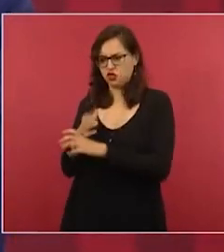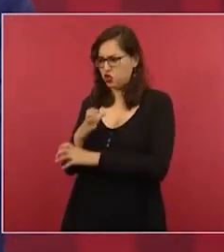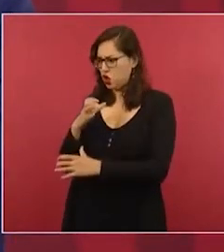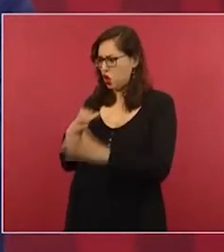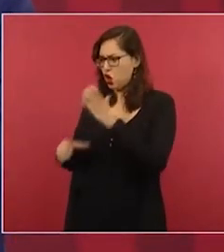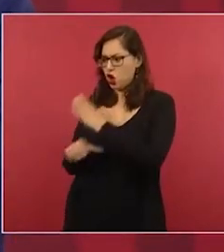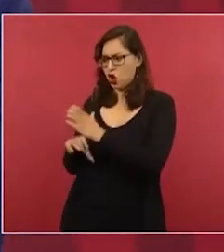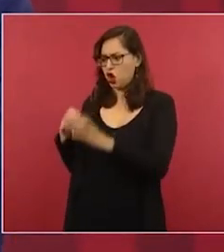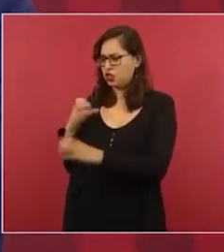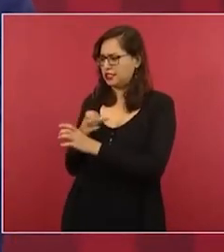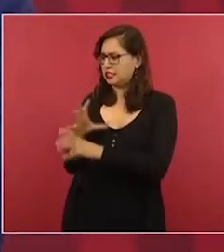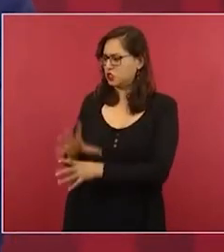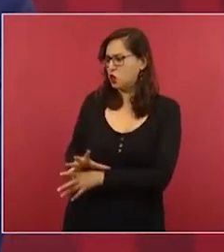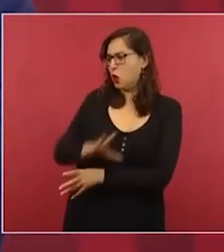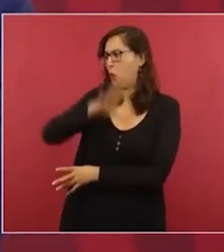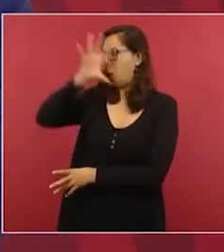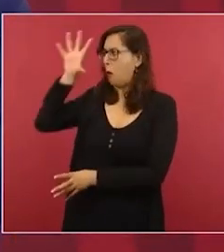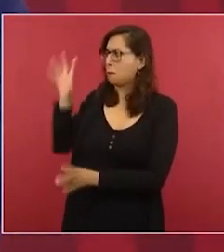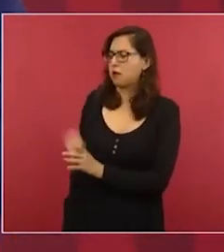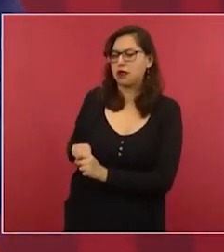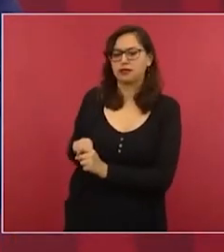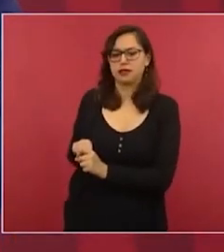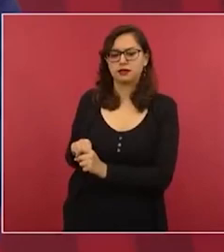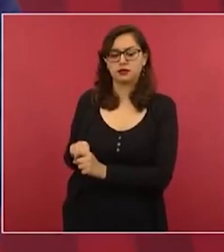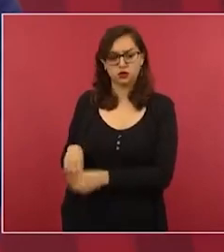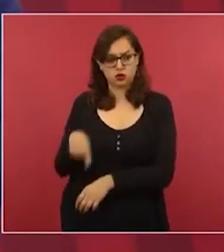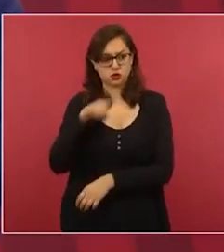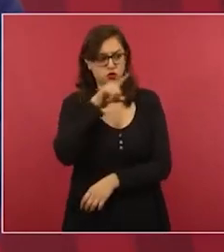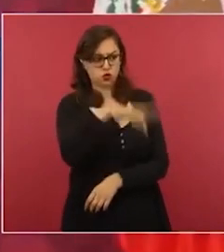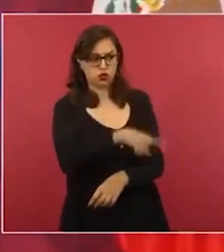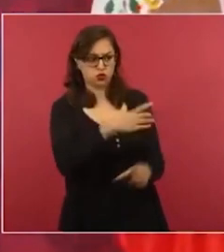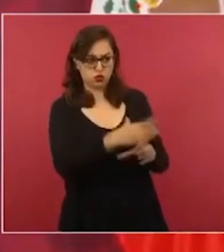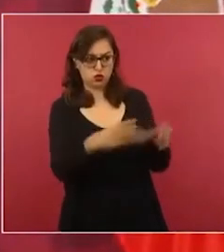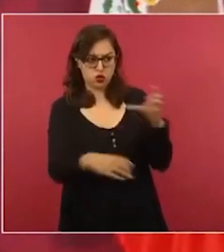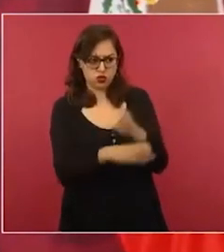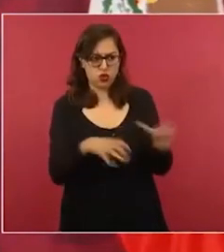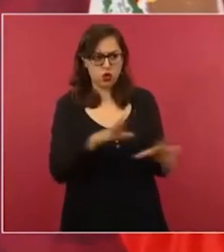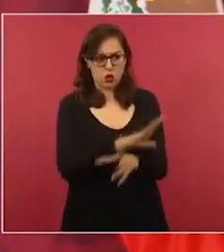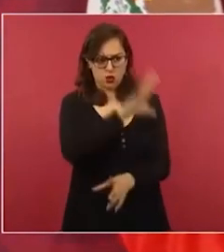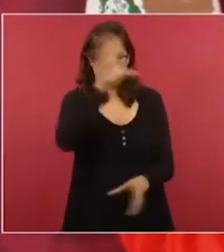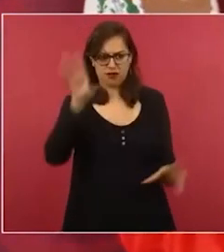si aceptara me iba a ayudar a rayar